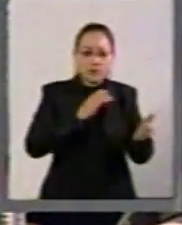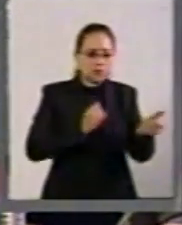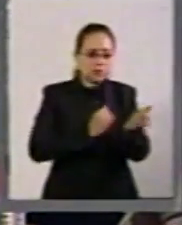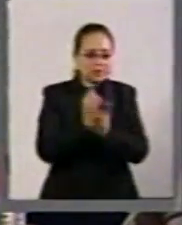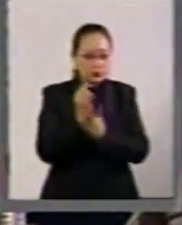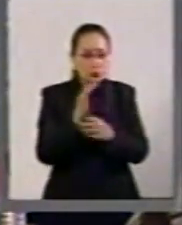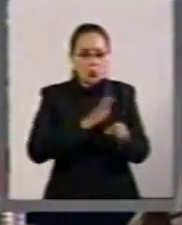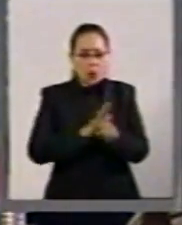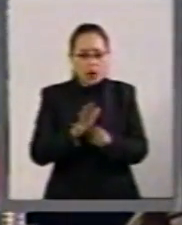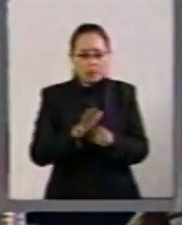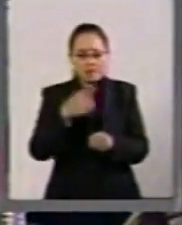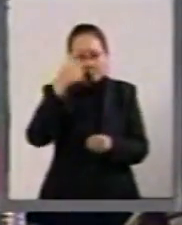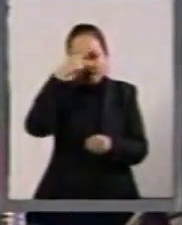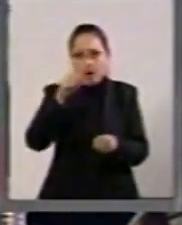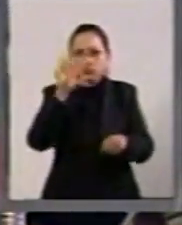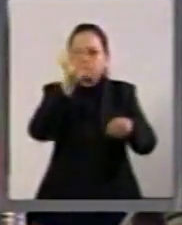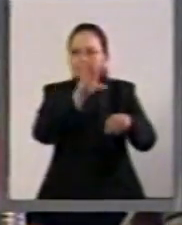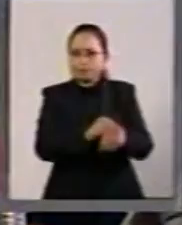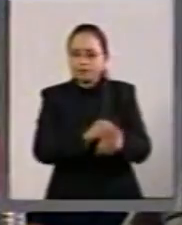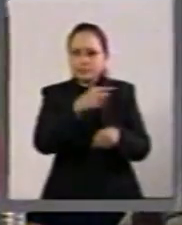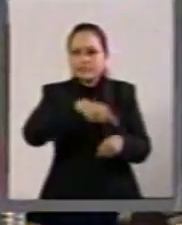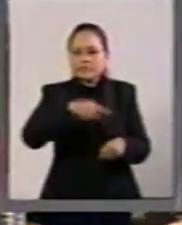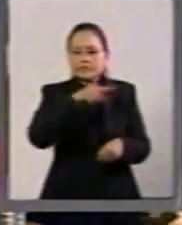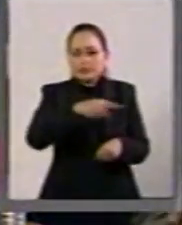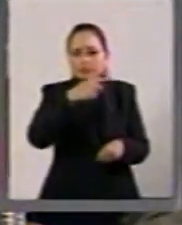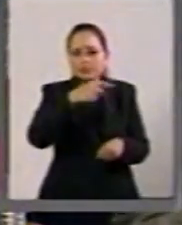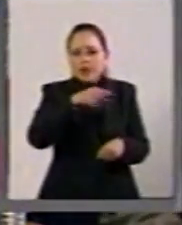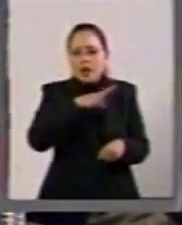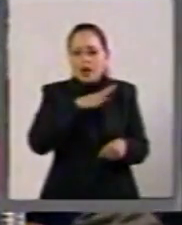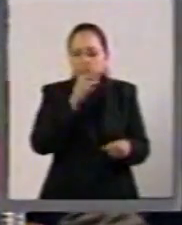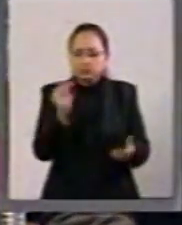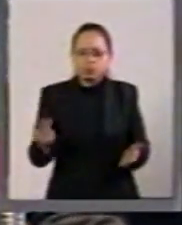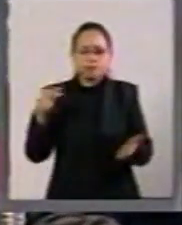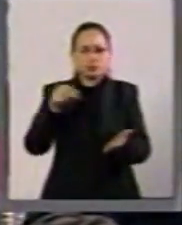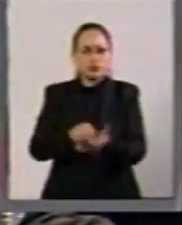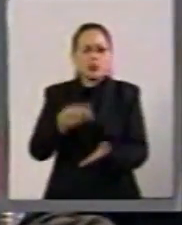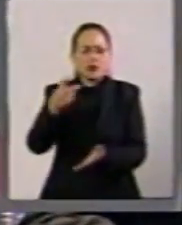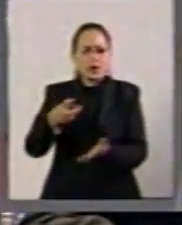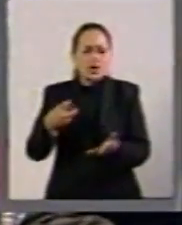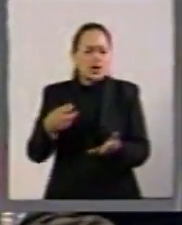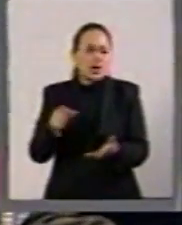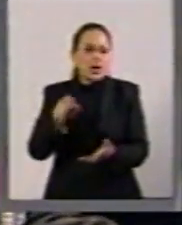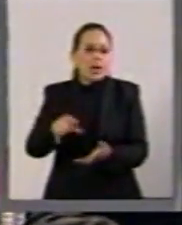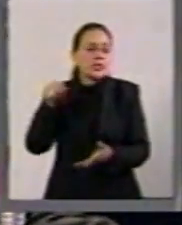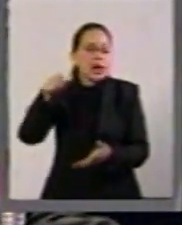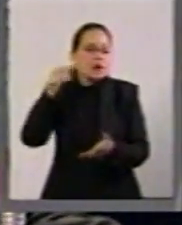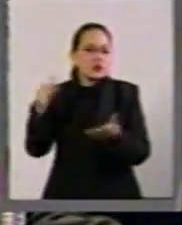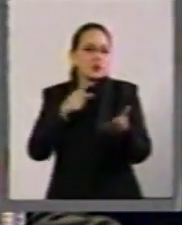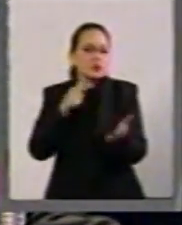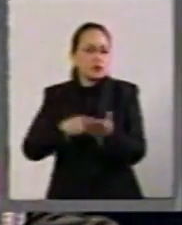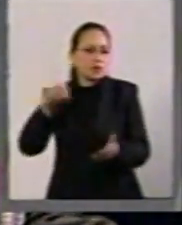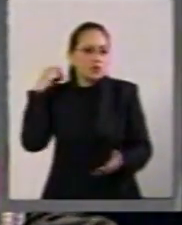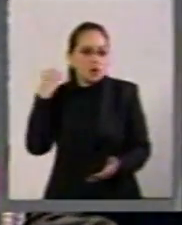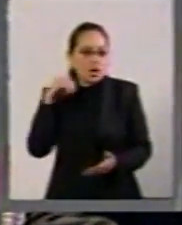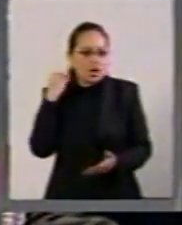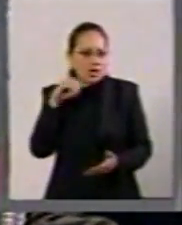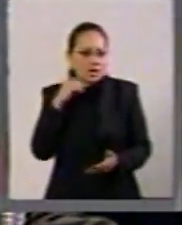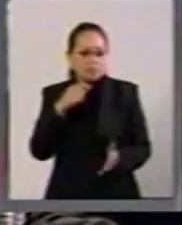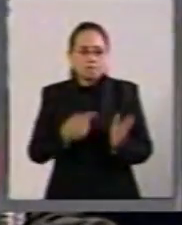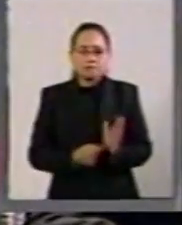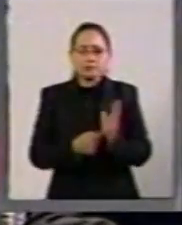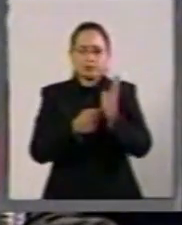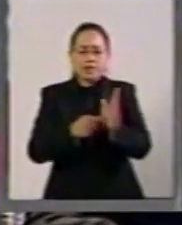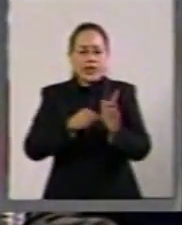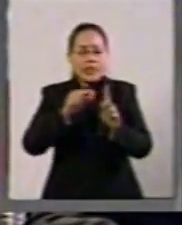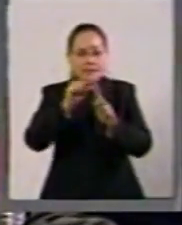de pedir licencia con la intención de encabezar un amplio movimiento ahí en Oaxaca y dar muestra que los